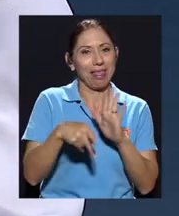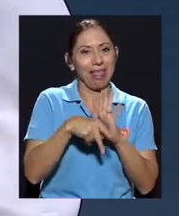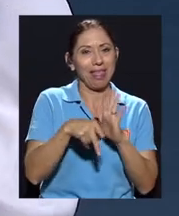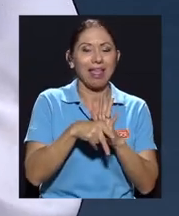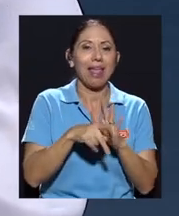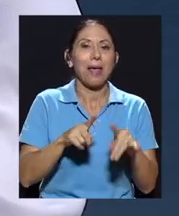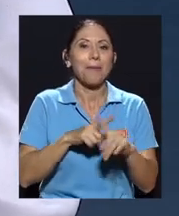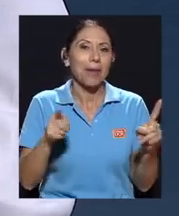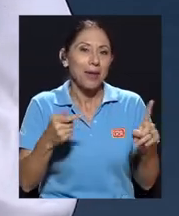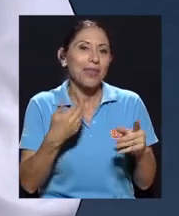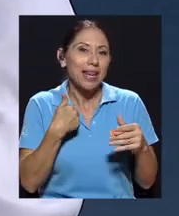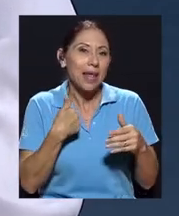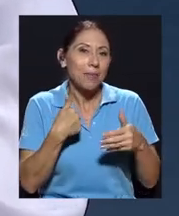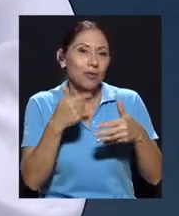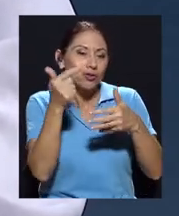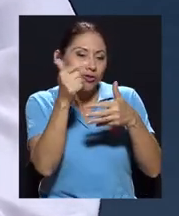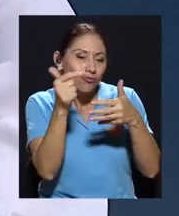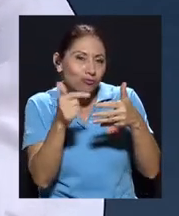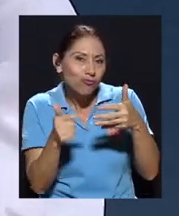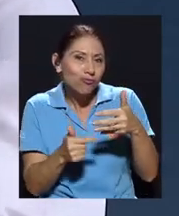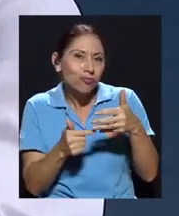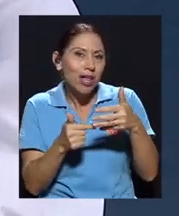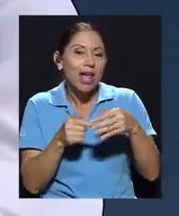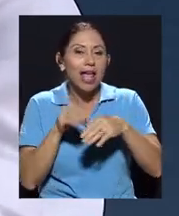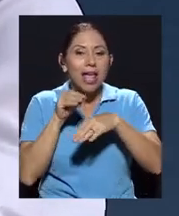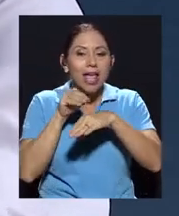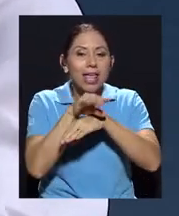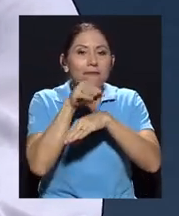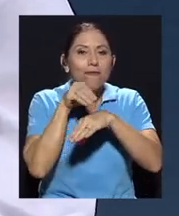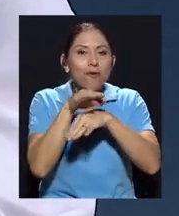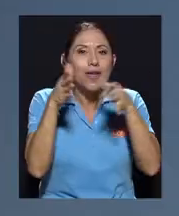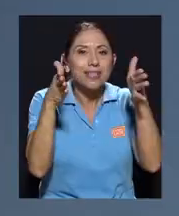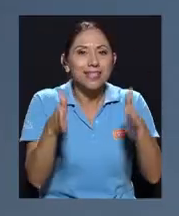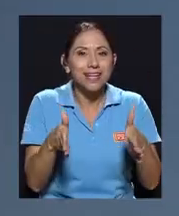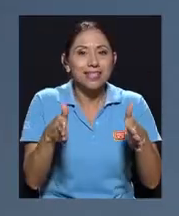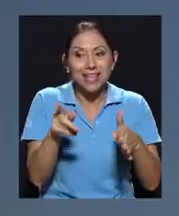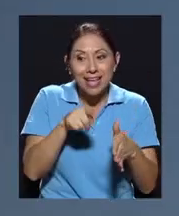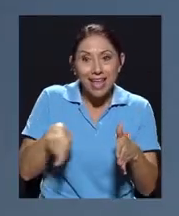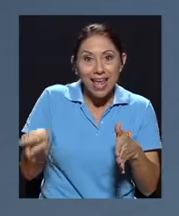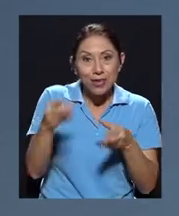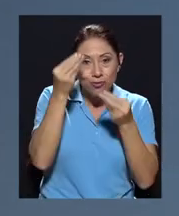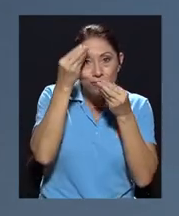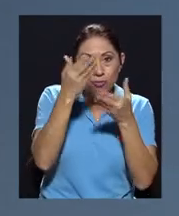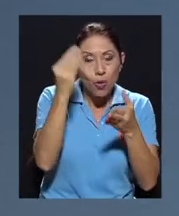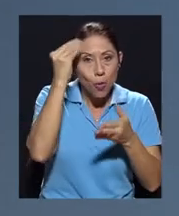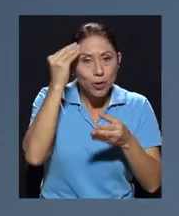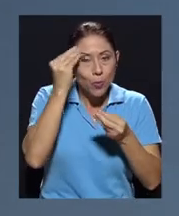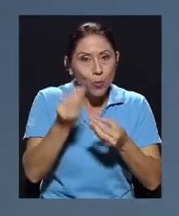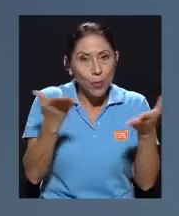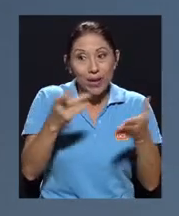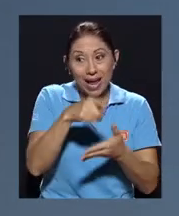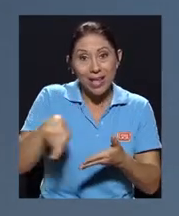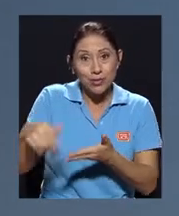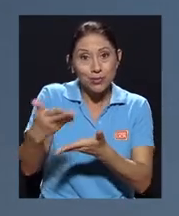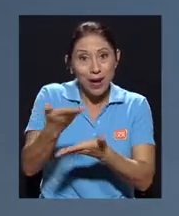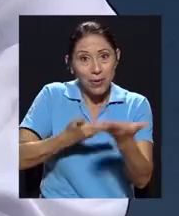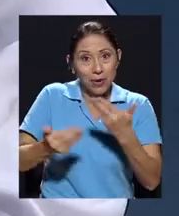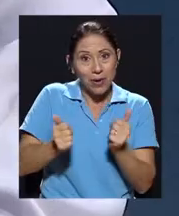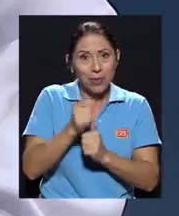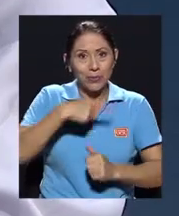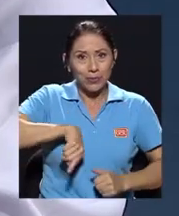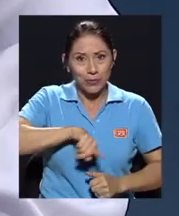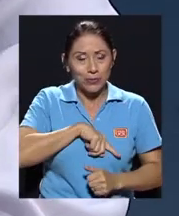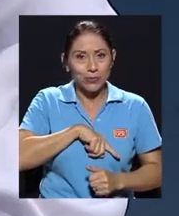de denominados influencers o generadores de opinión pública que nos van a colaborar. Exactamente. Hemos encontrado también